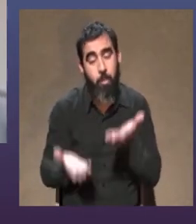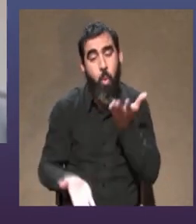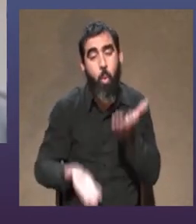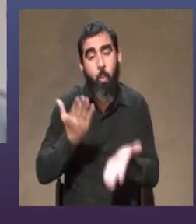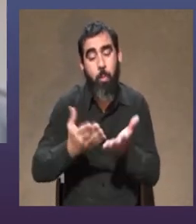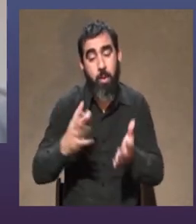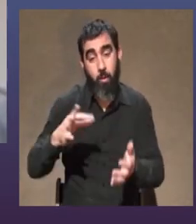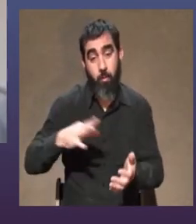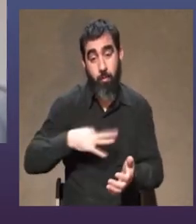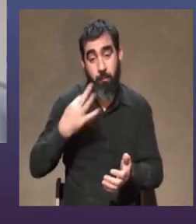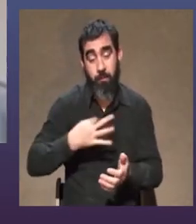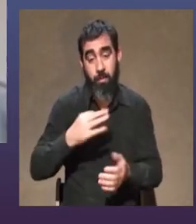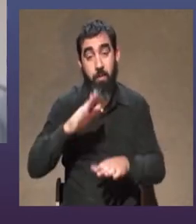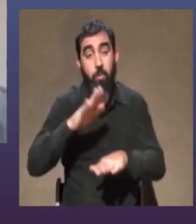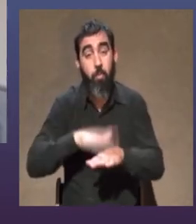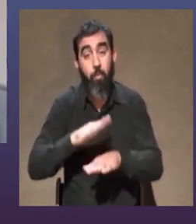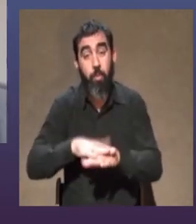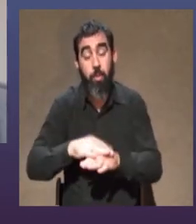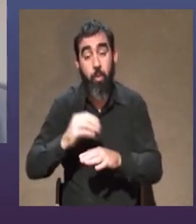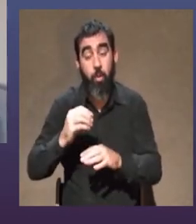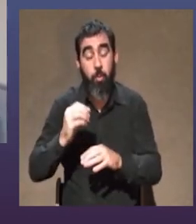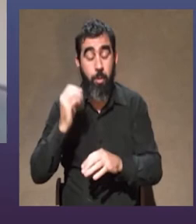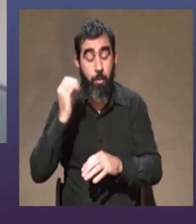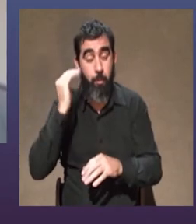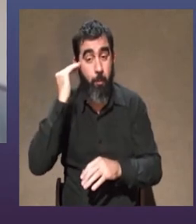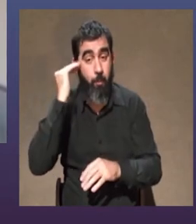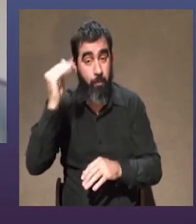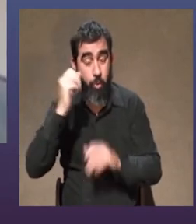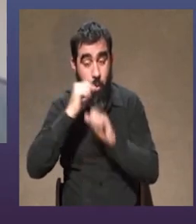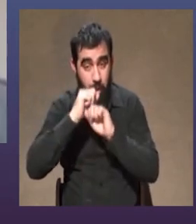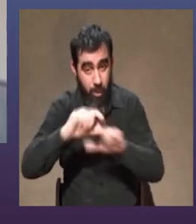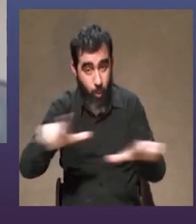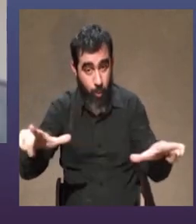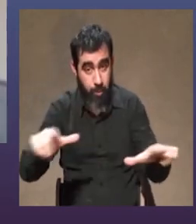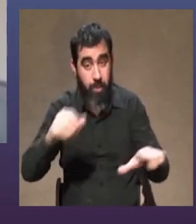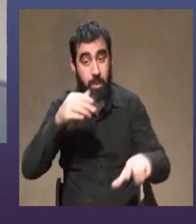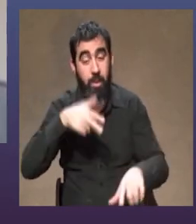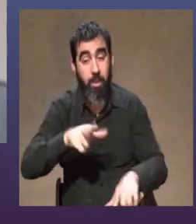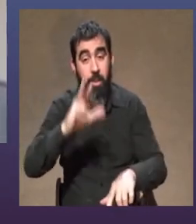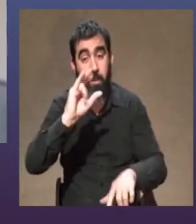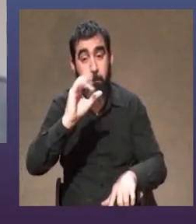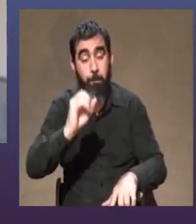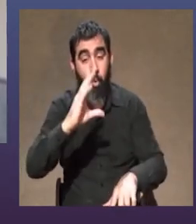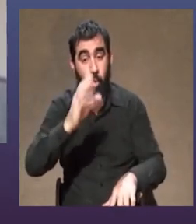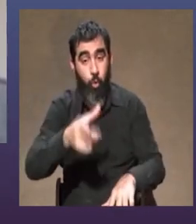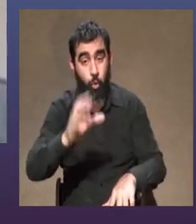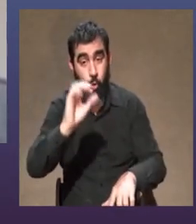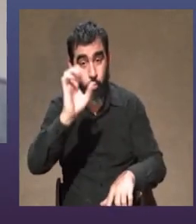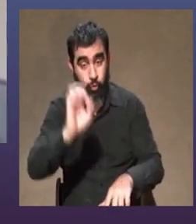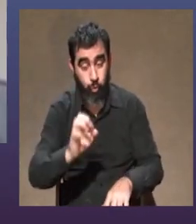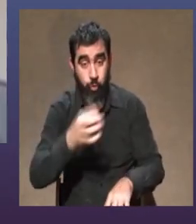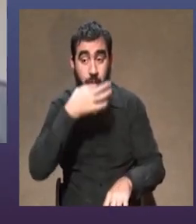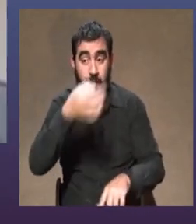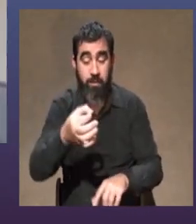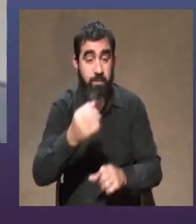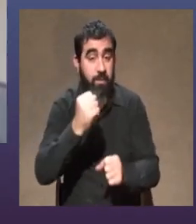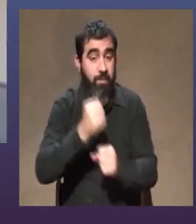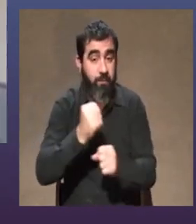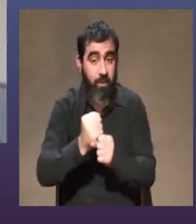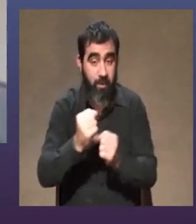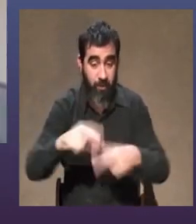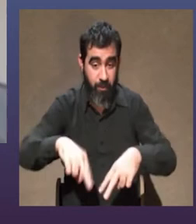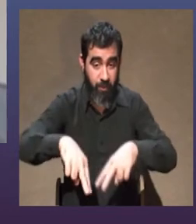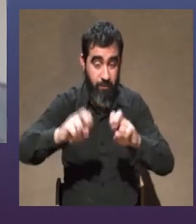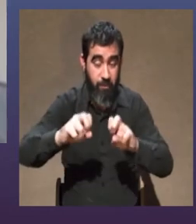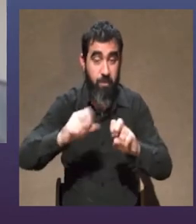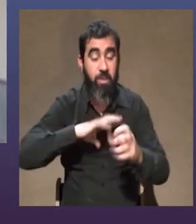de la vida en un momento mi profesor de lingüística hipogroso trabajando Bachtin citándolo a él decía que el estilo